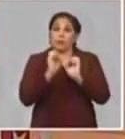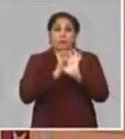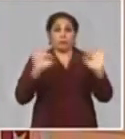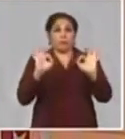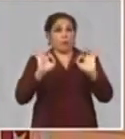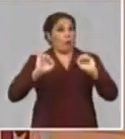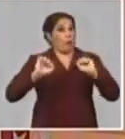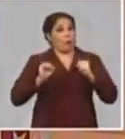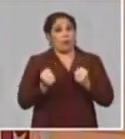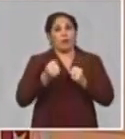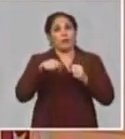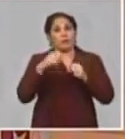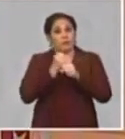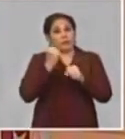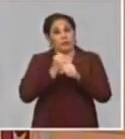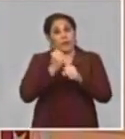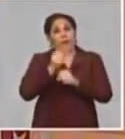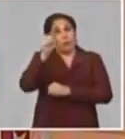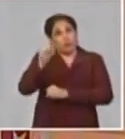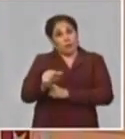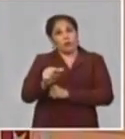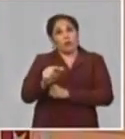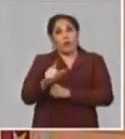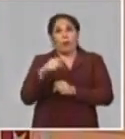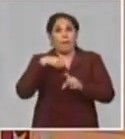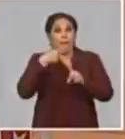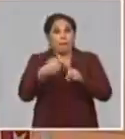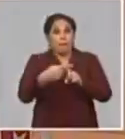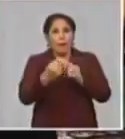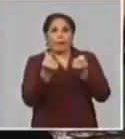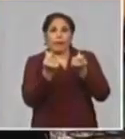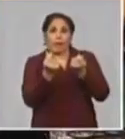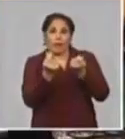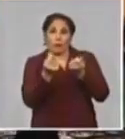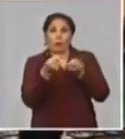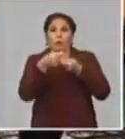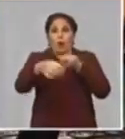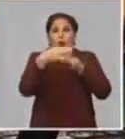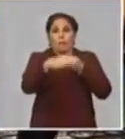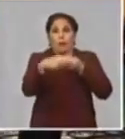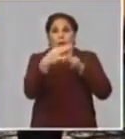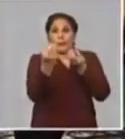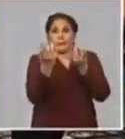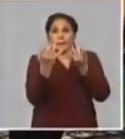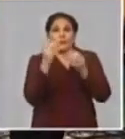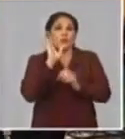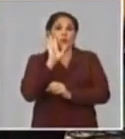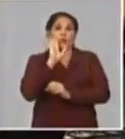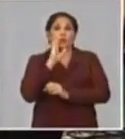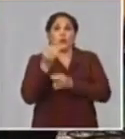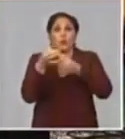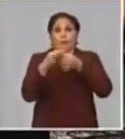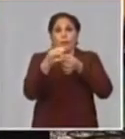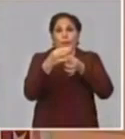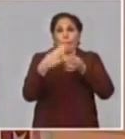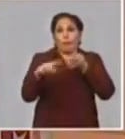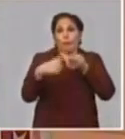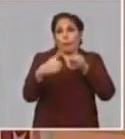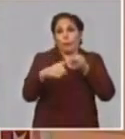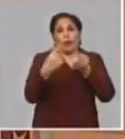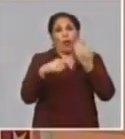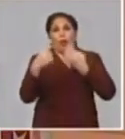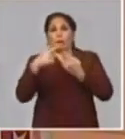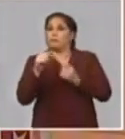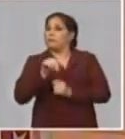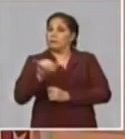higiene, sobre todo porque se trabaja con personas y además por el mismo manejo del efectivo y de las monedas con que se trabaja. En sentido